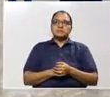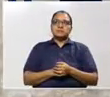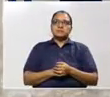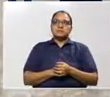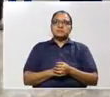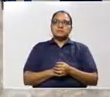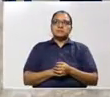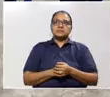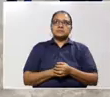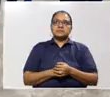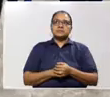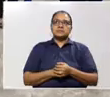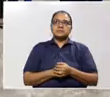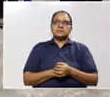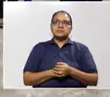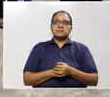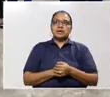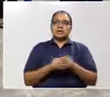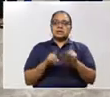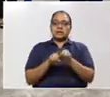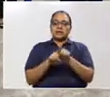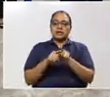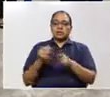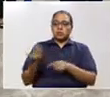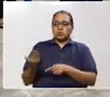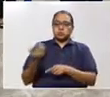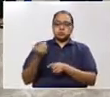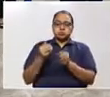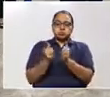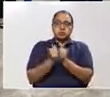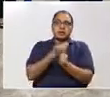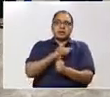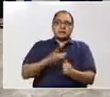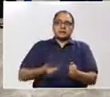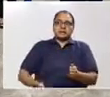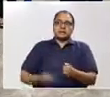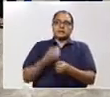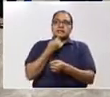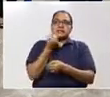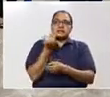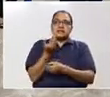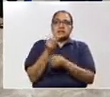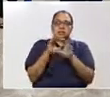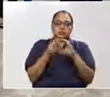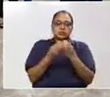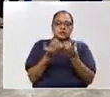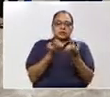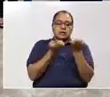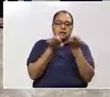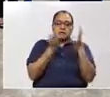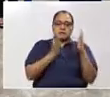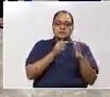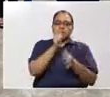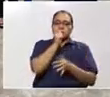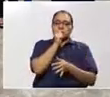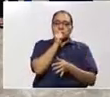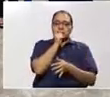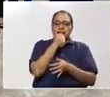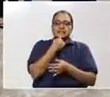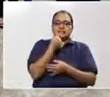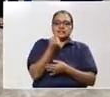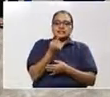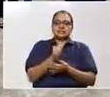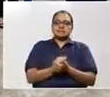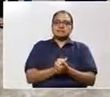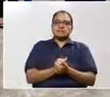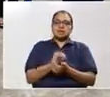También nos acompaña el presidente del Consejo Hondureño de la Empresa Privada, don Juan Carlos Sicafi.